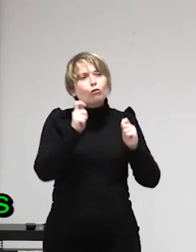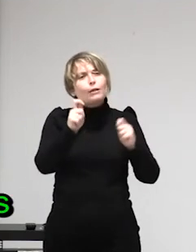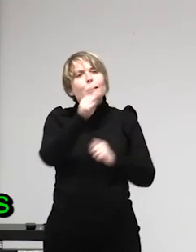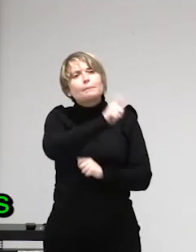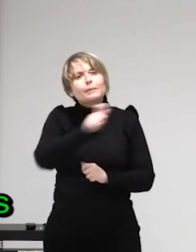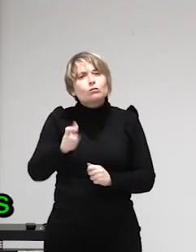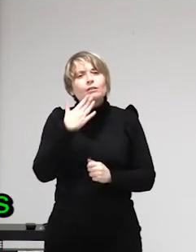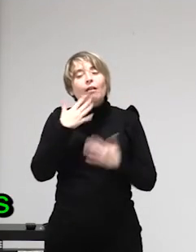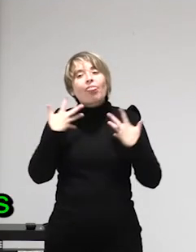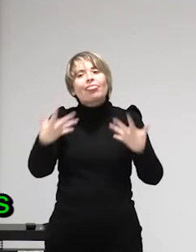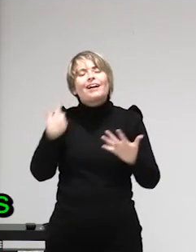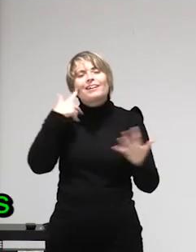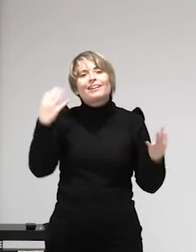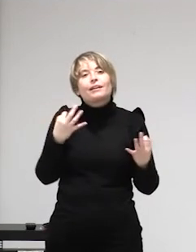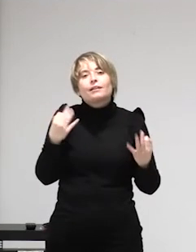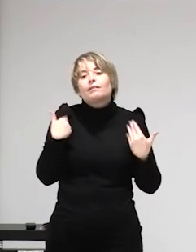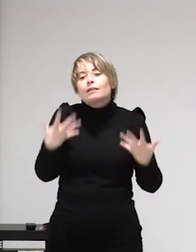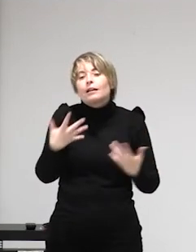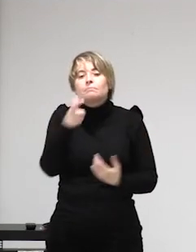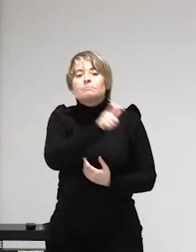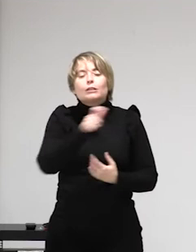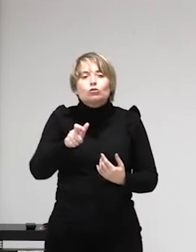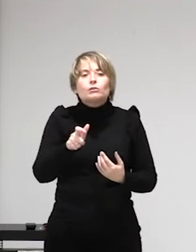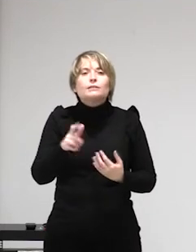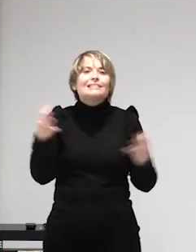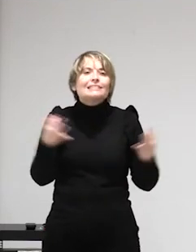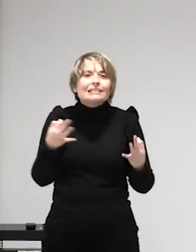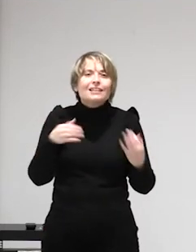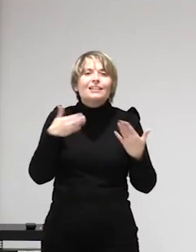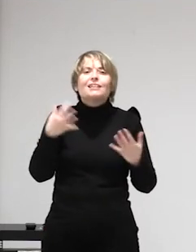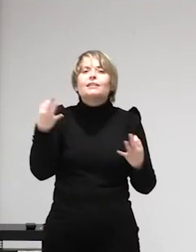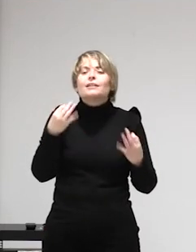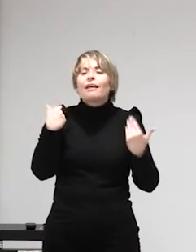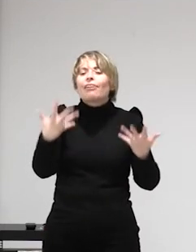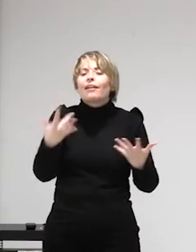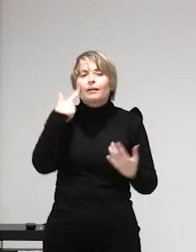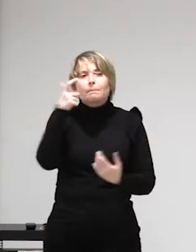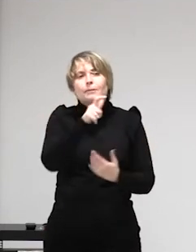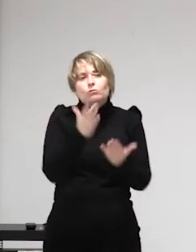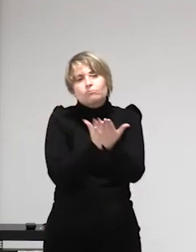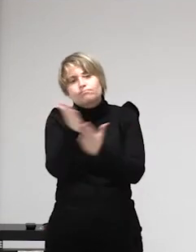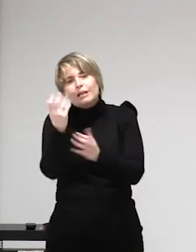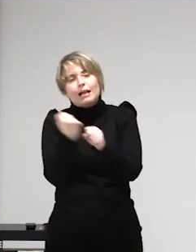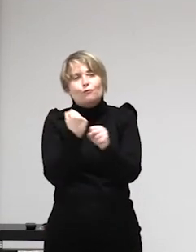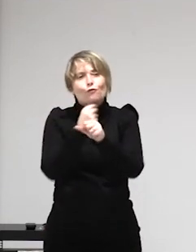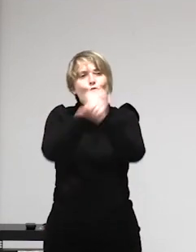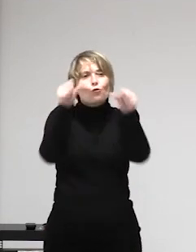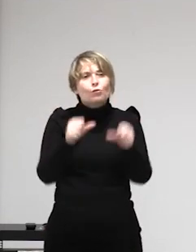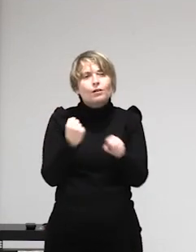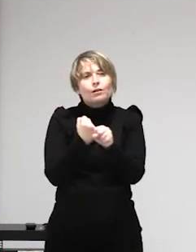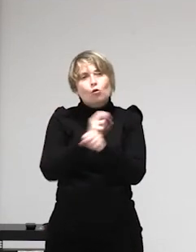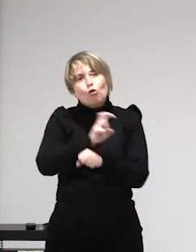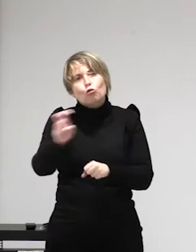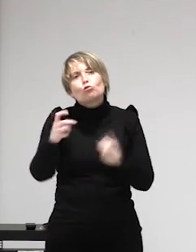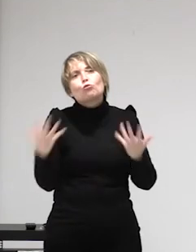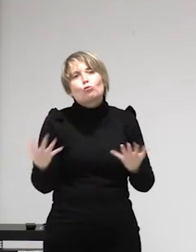estar en los bolsillos de sus legítimas propietarias que son las personas que han estado siendo explotadas entonces que por aquí hay cosas que no suenan